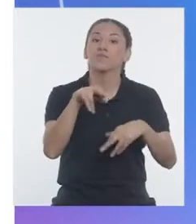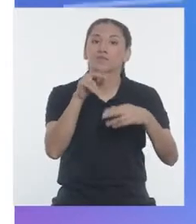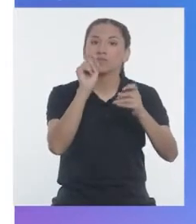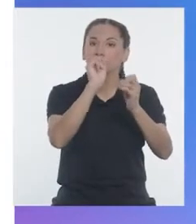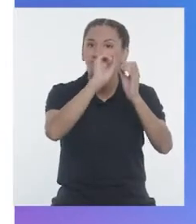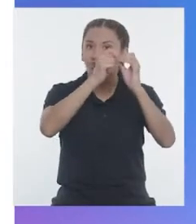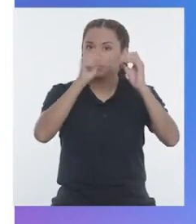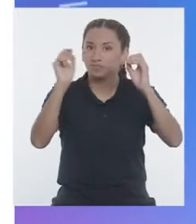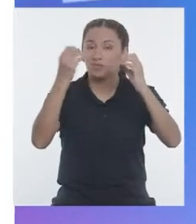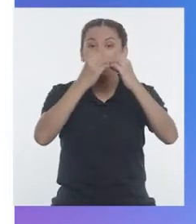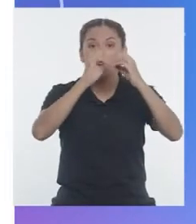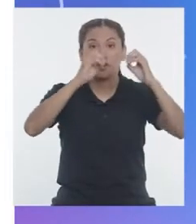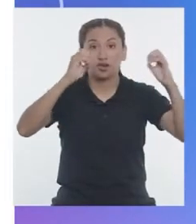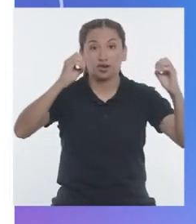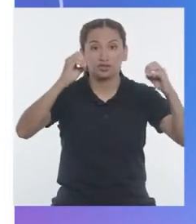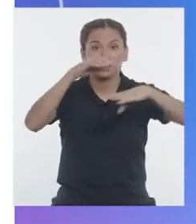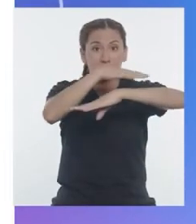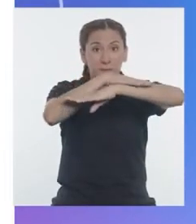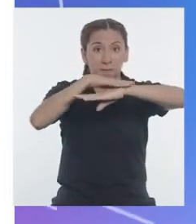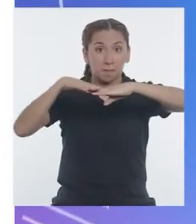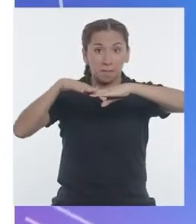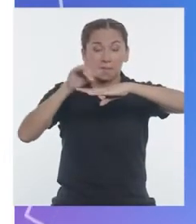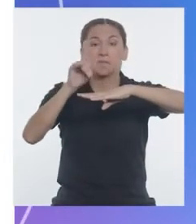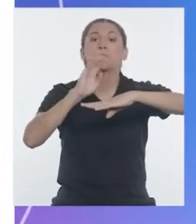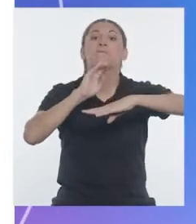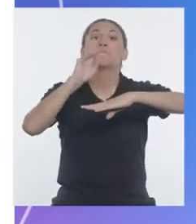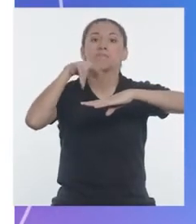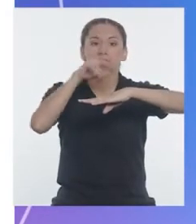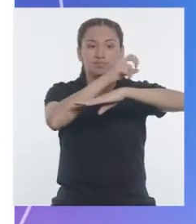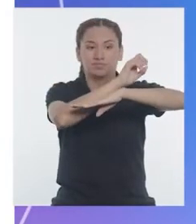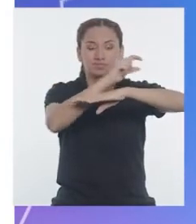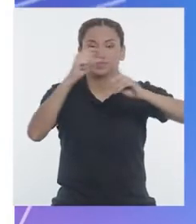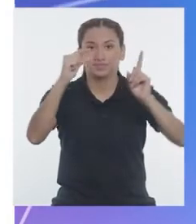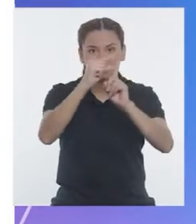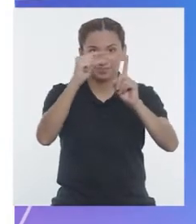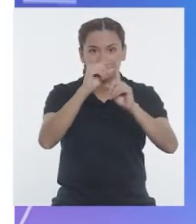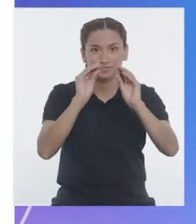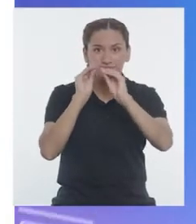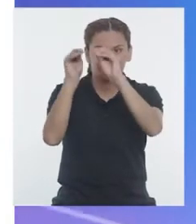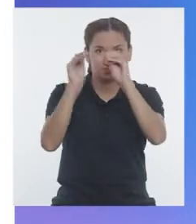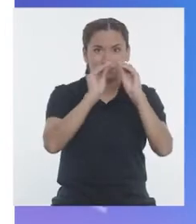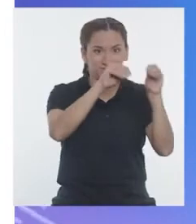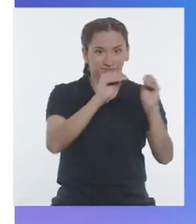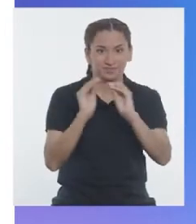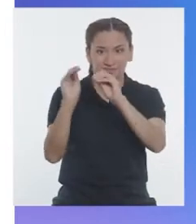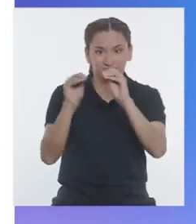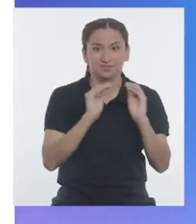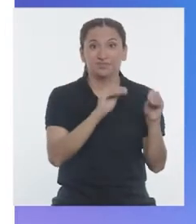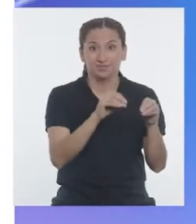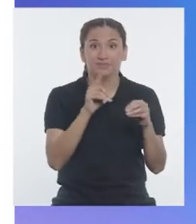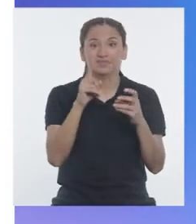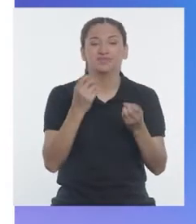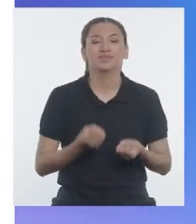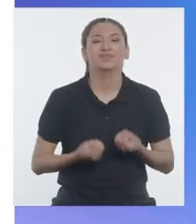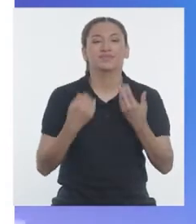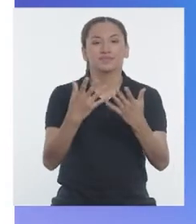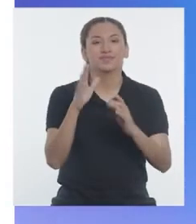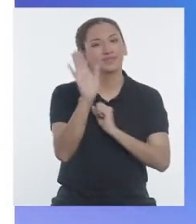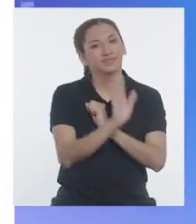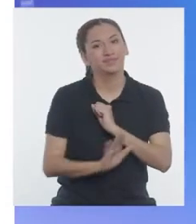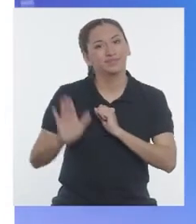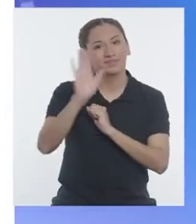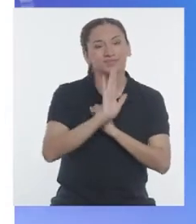vamos a completar las oraciones referidas a las técnicas ancestrales de cultivo que nos permiten